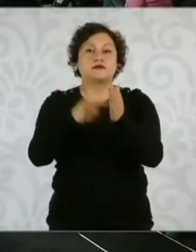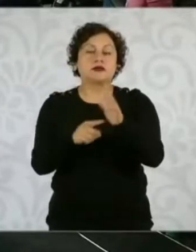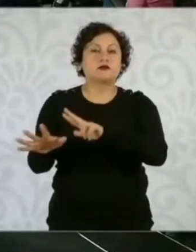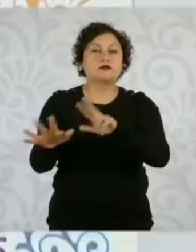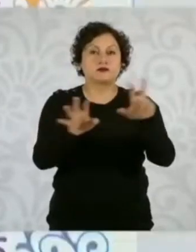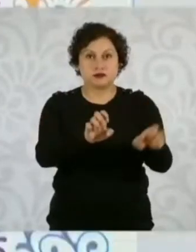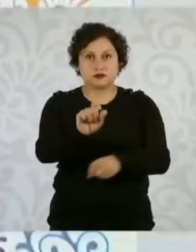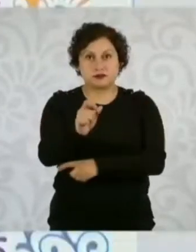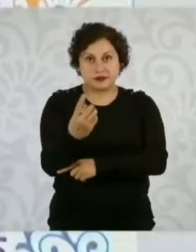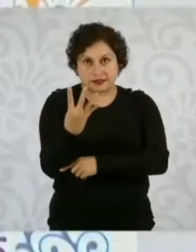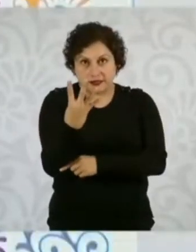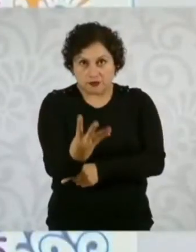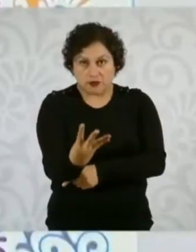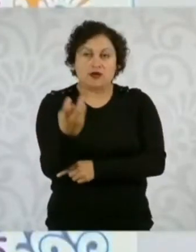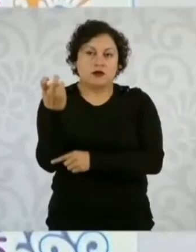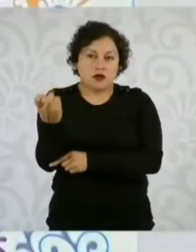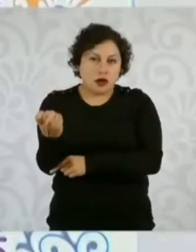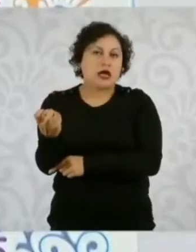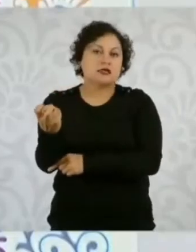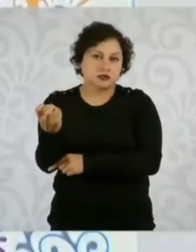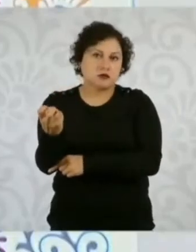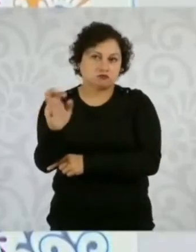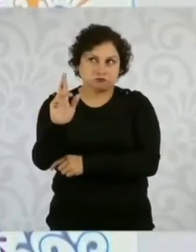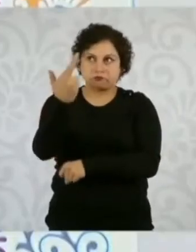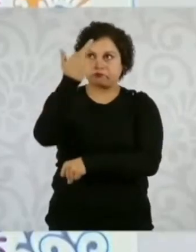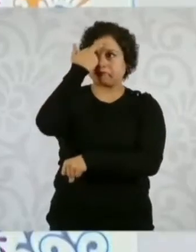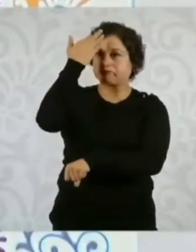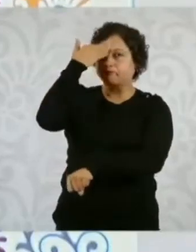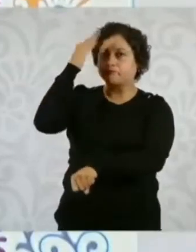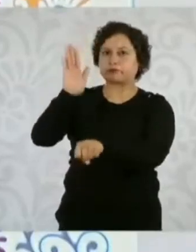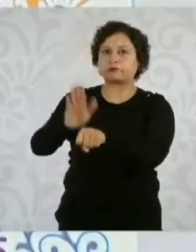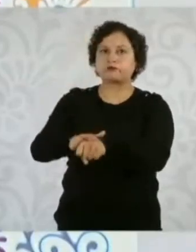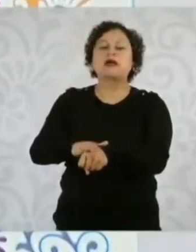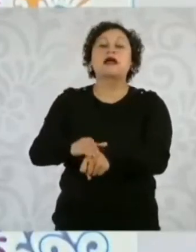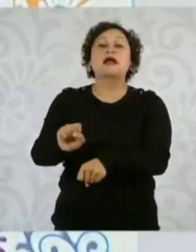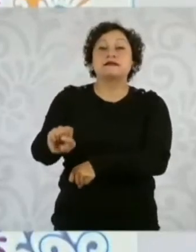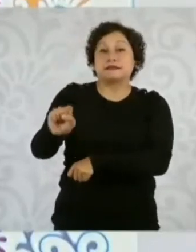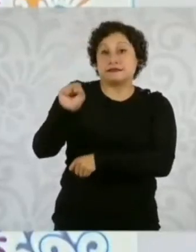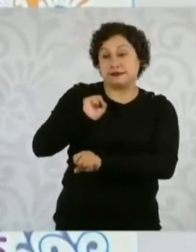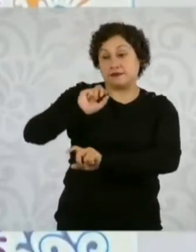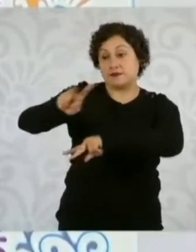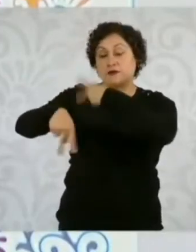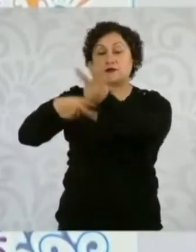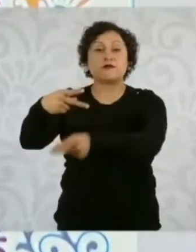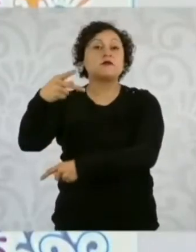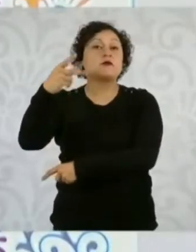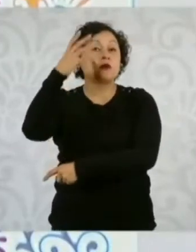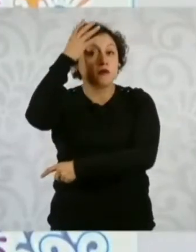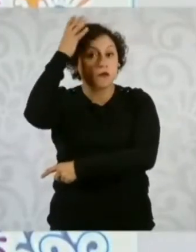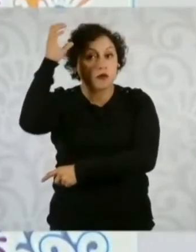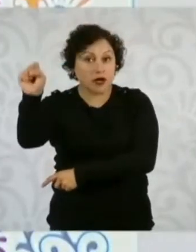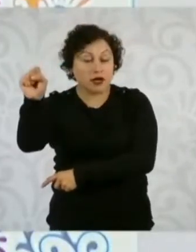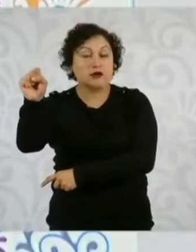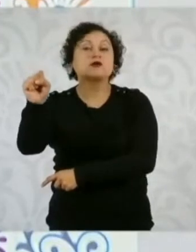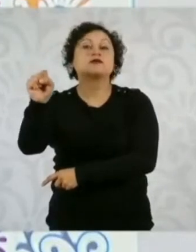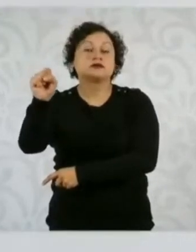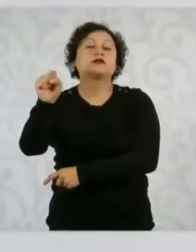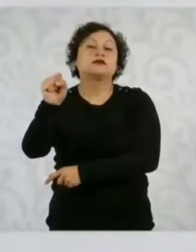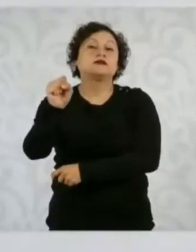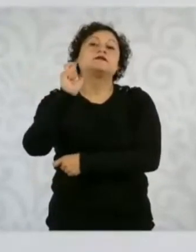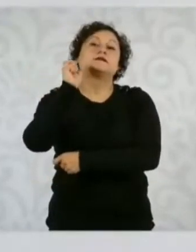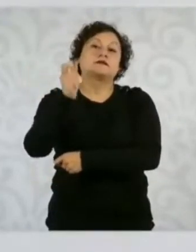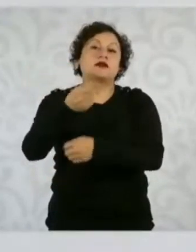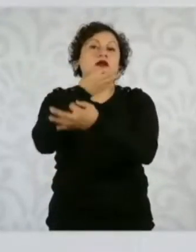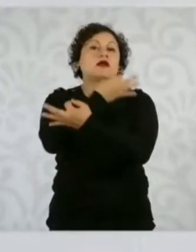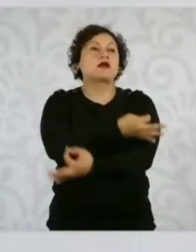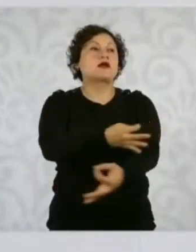El sábado estuvimos en Morelos, además del evento público en donde informamos de